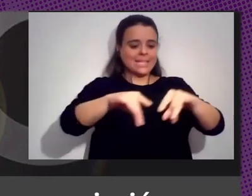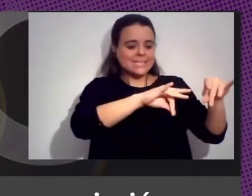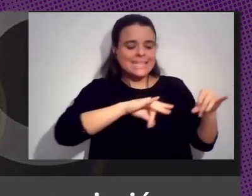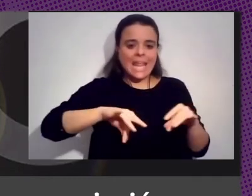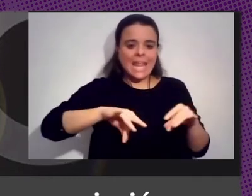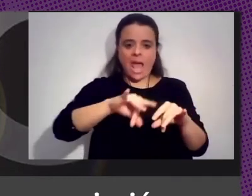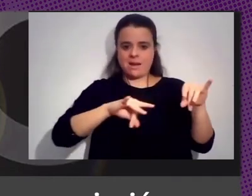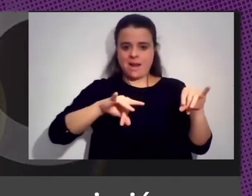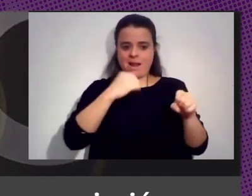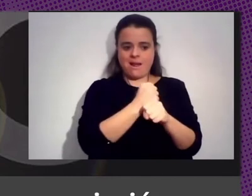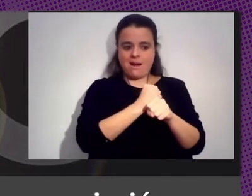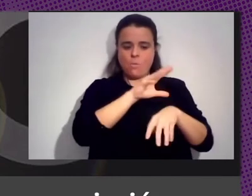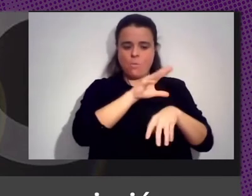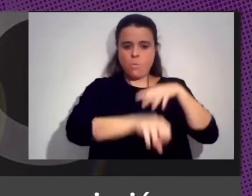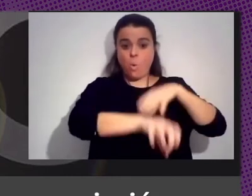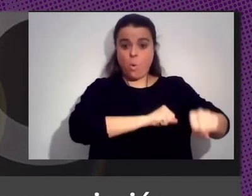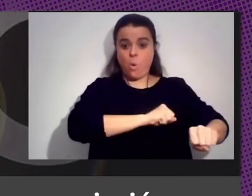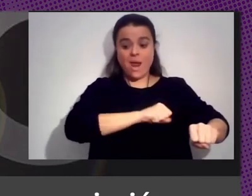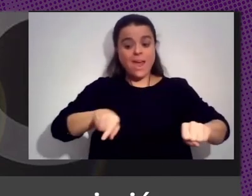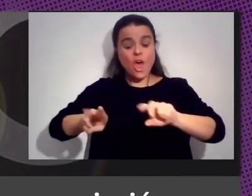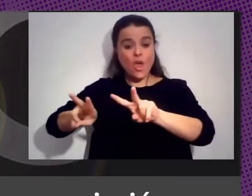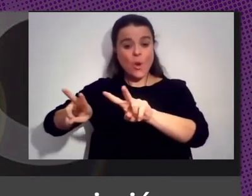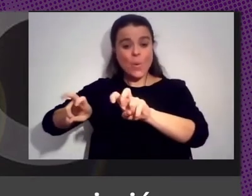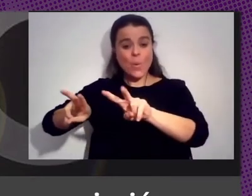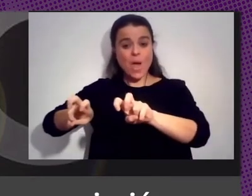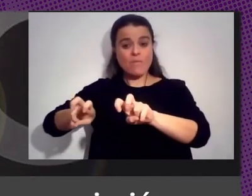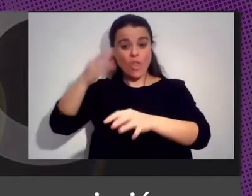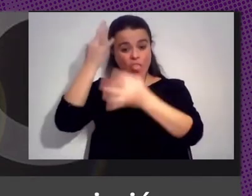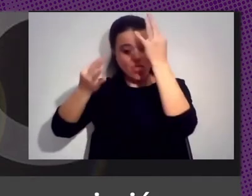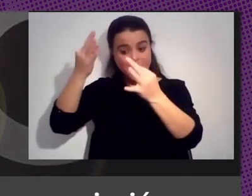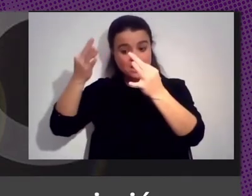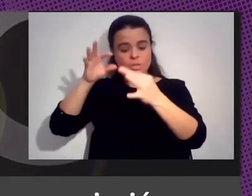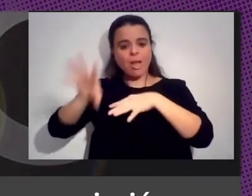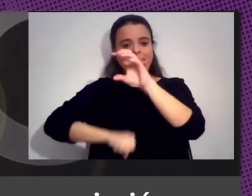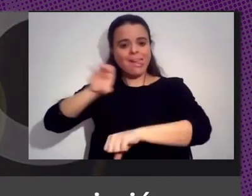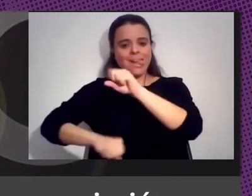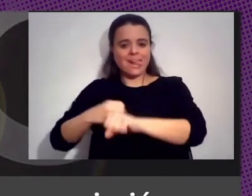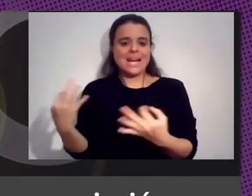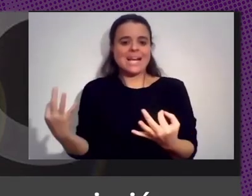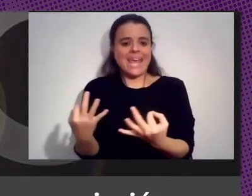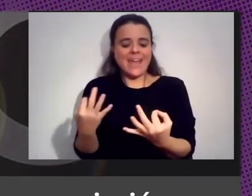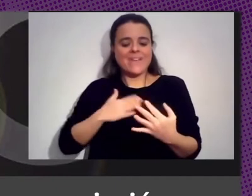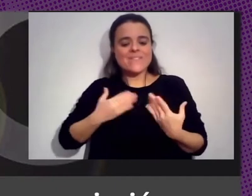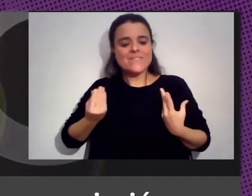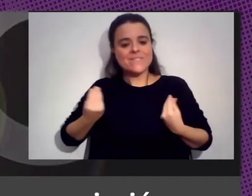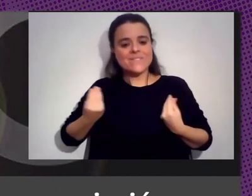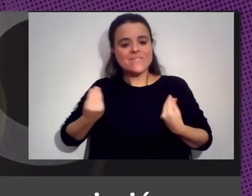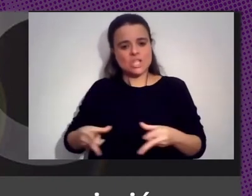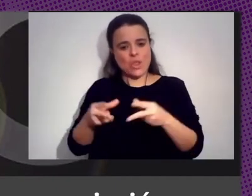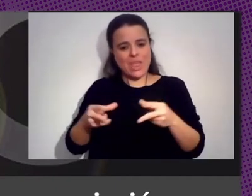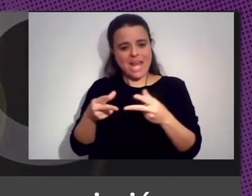El Nuevo Se Apodera De Nuestras Vidas Sociales Y Hace Esto A Través De Los Datos